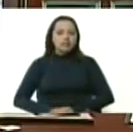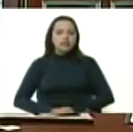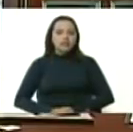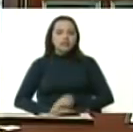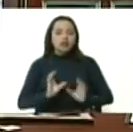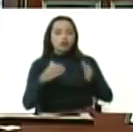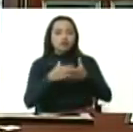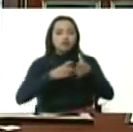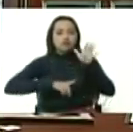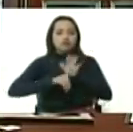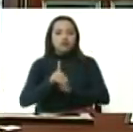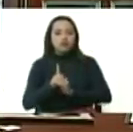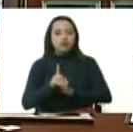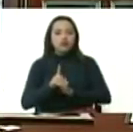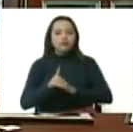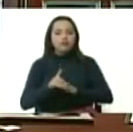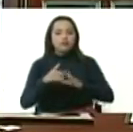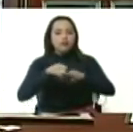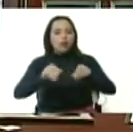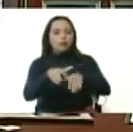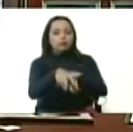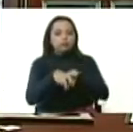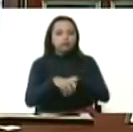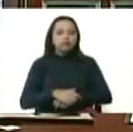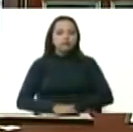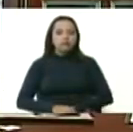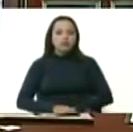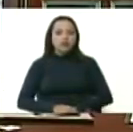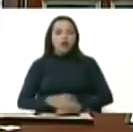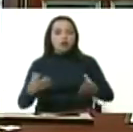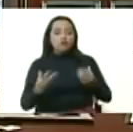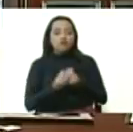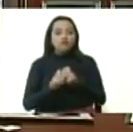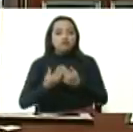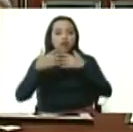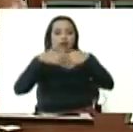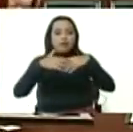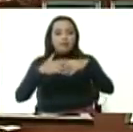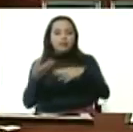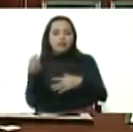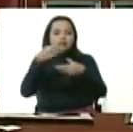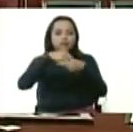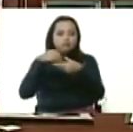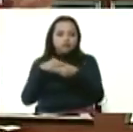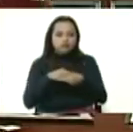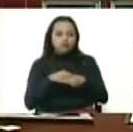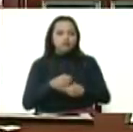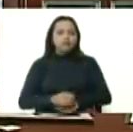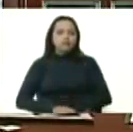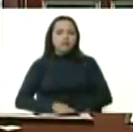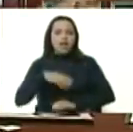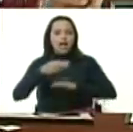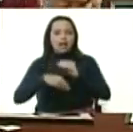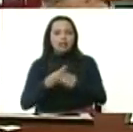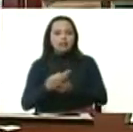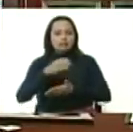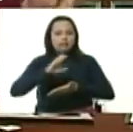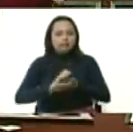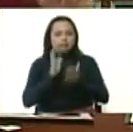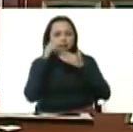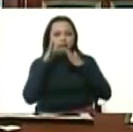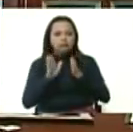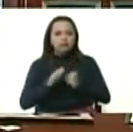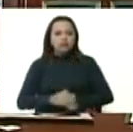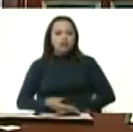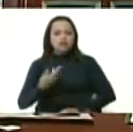agrícola S.A. a la empresa que estoy creando en NASA un comando centralizar que me dice